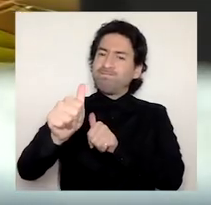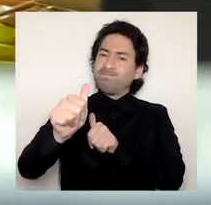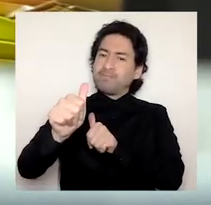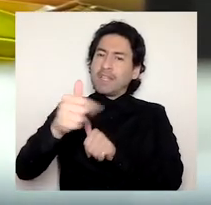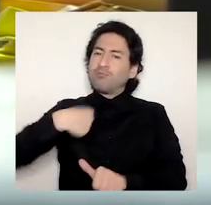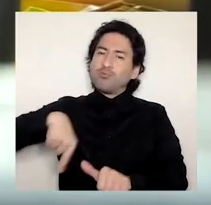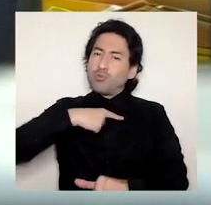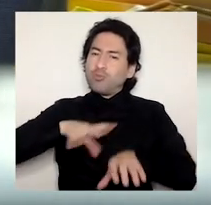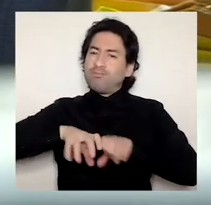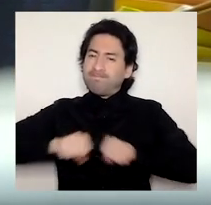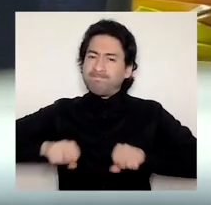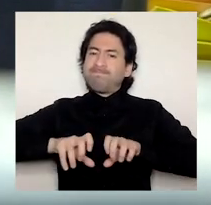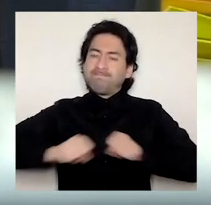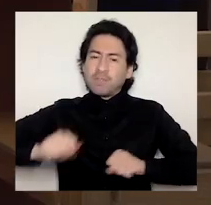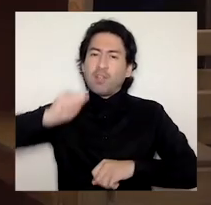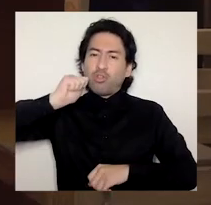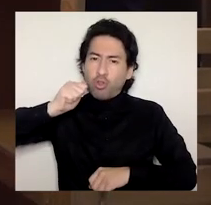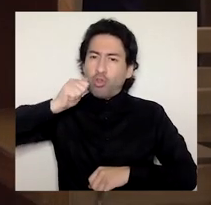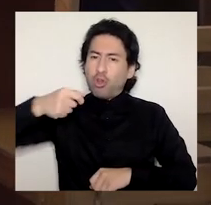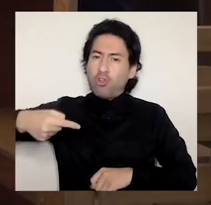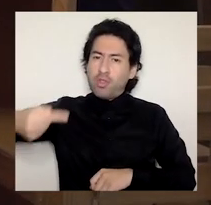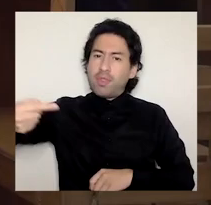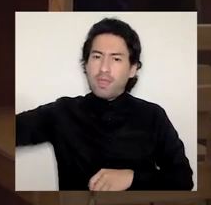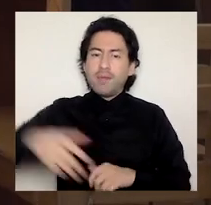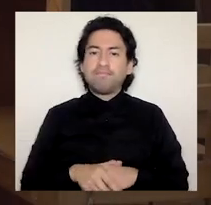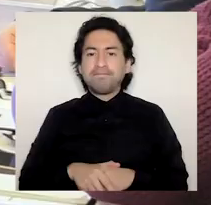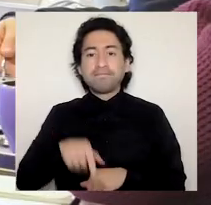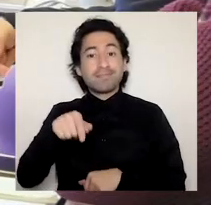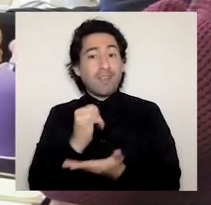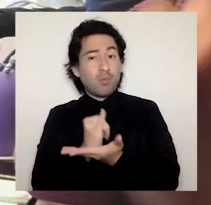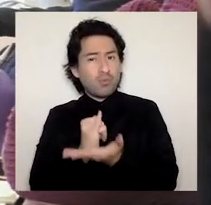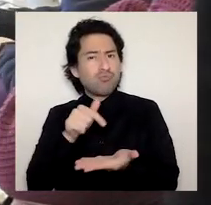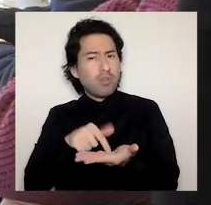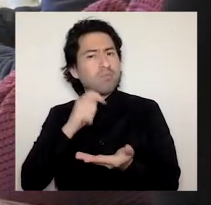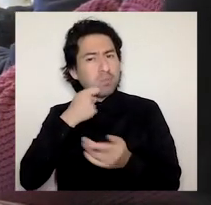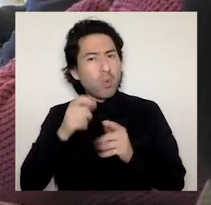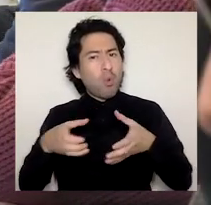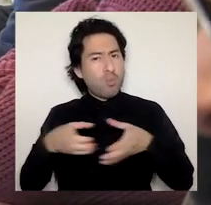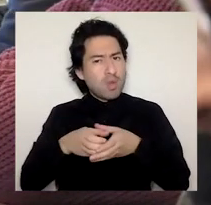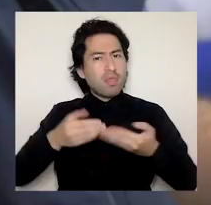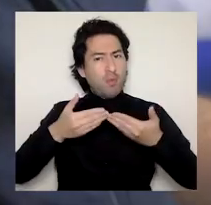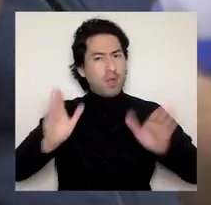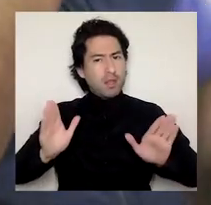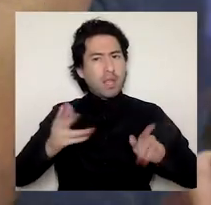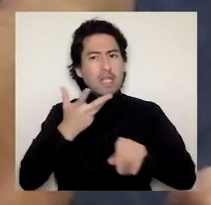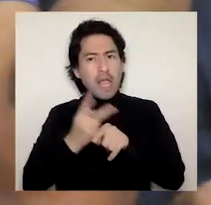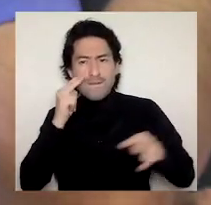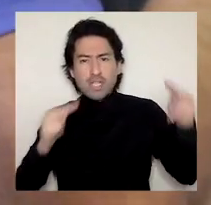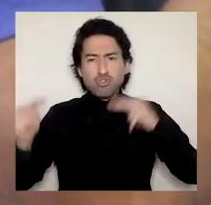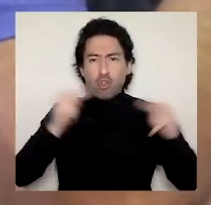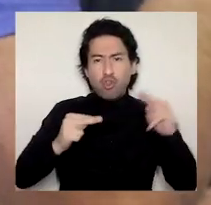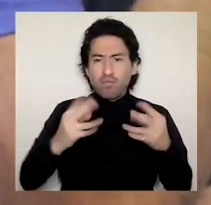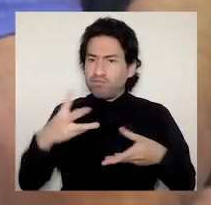comunidad democrática que cobija diversas visiones donde es bienvenido el diálogo la reflexión y las